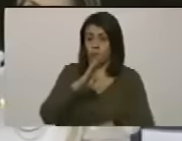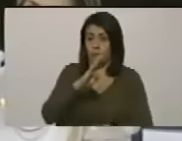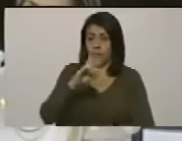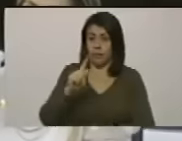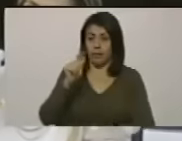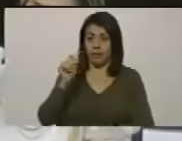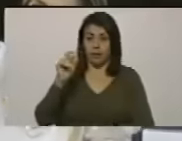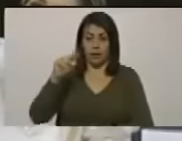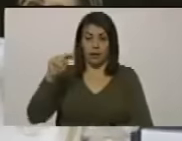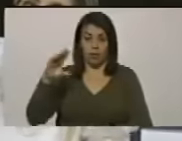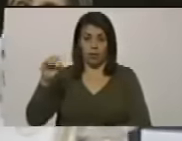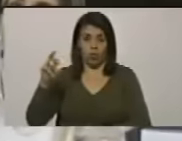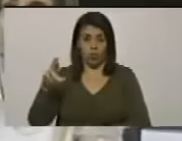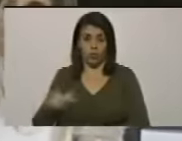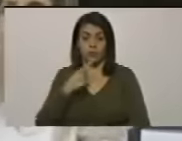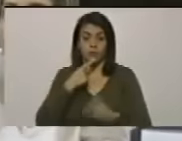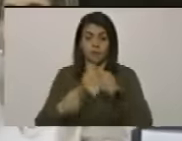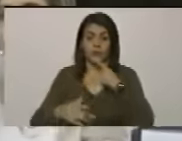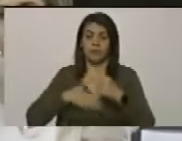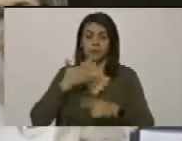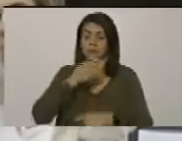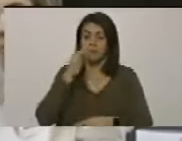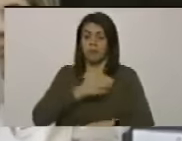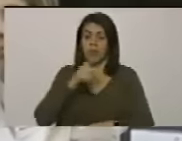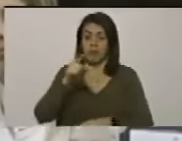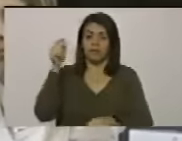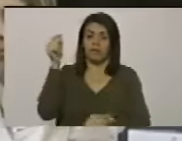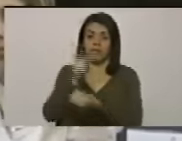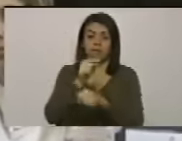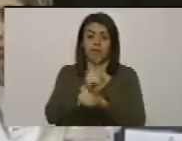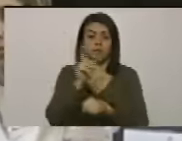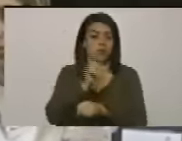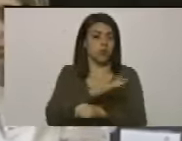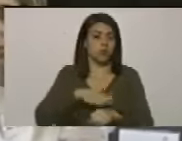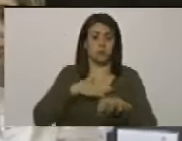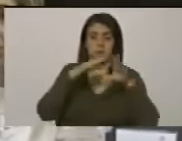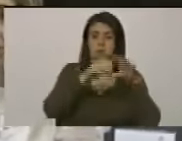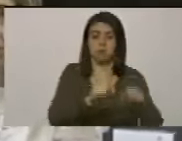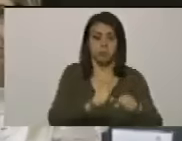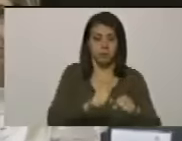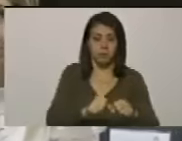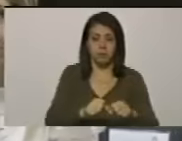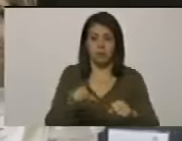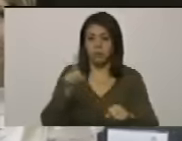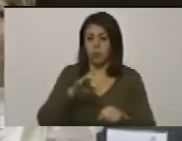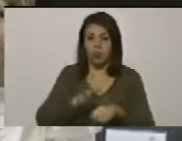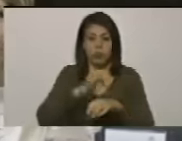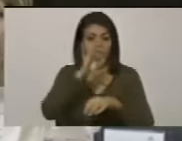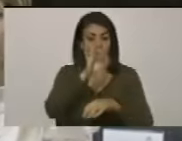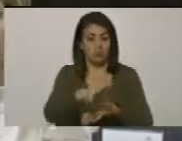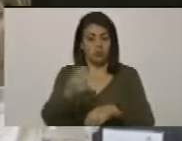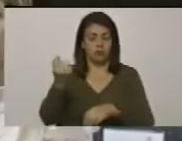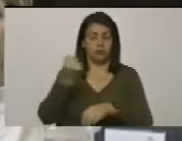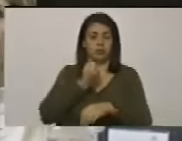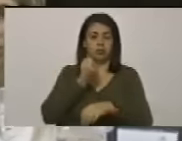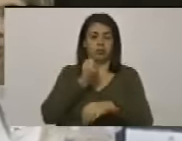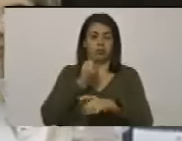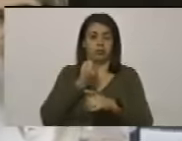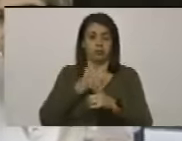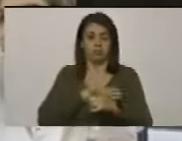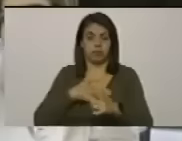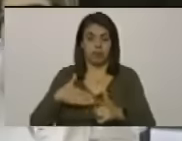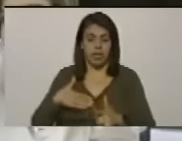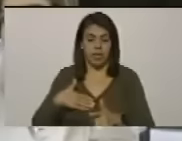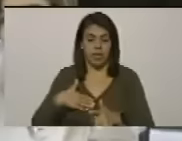el gobierno de betancur de que pueden acusarlo de que no se dejó tumbar de que no se dejó asesinar en un